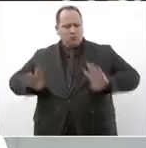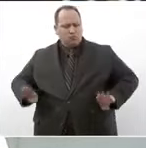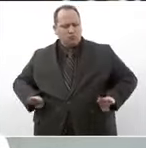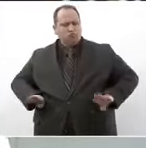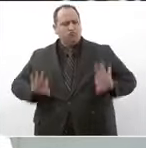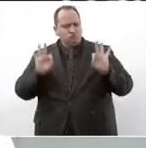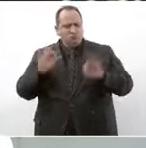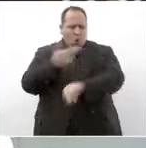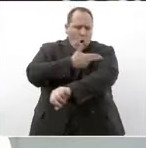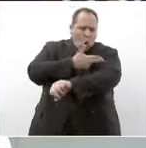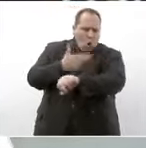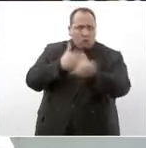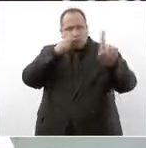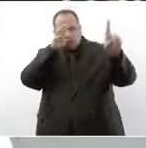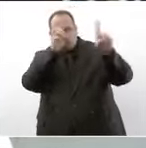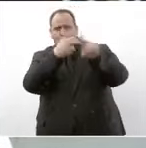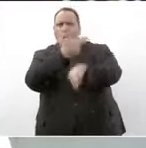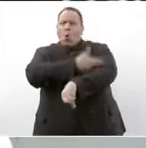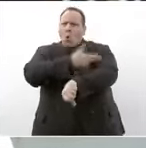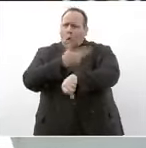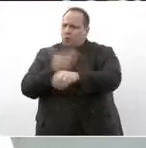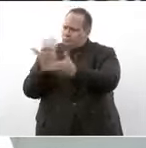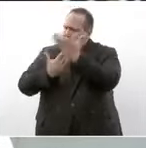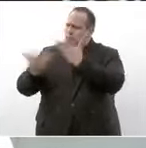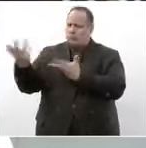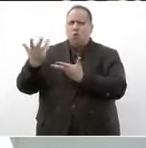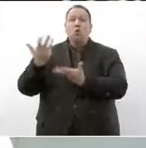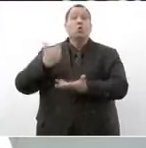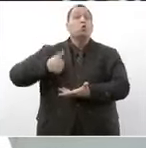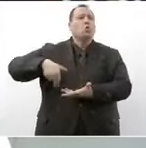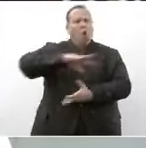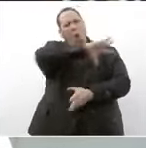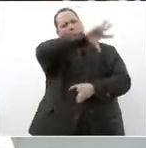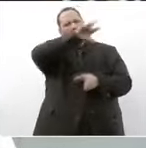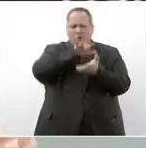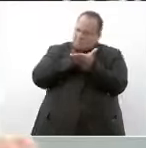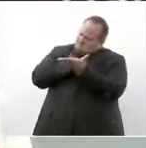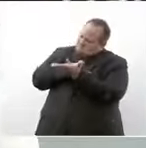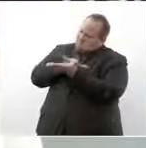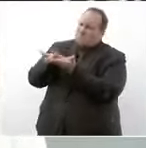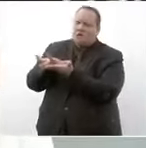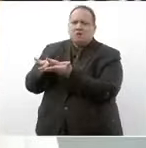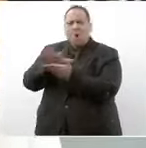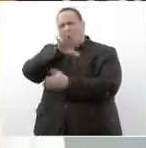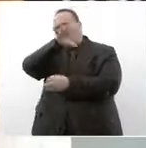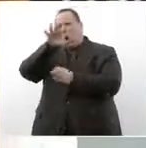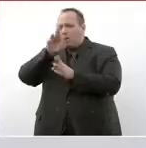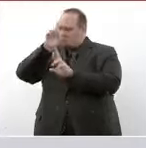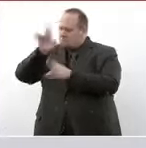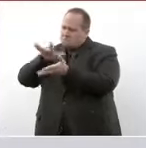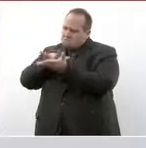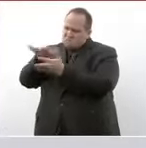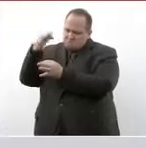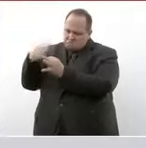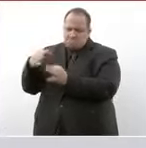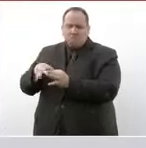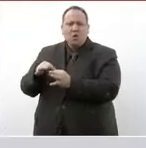ideales honesta que va a contar con todo nuestro apoyo con todo nuestro respaldo